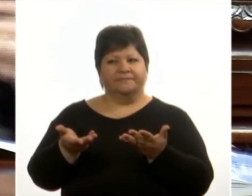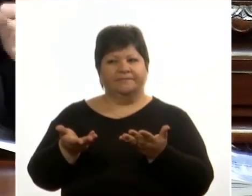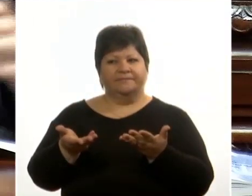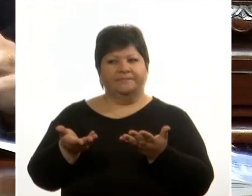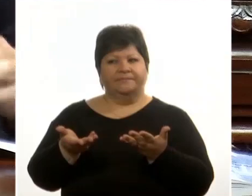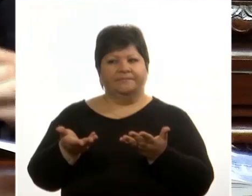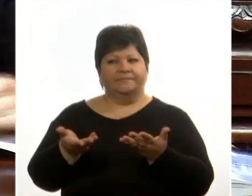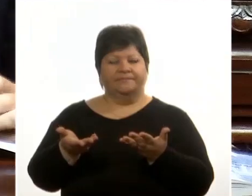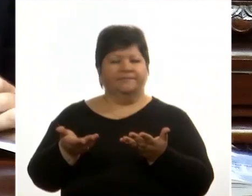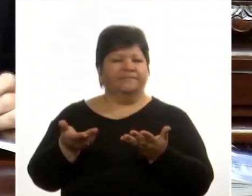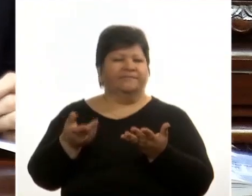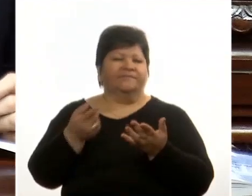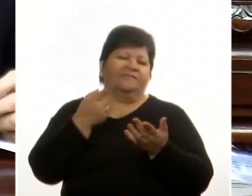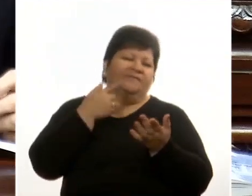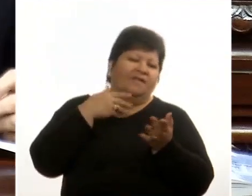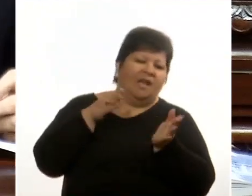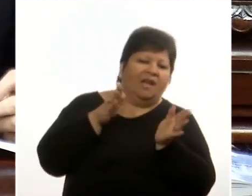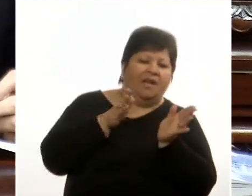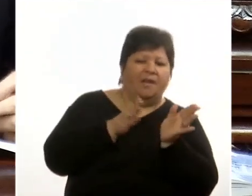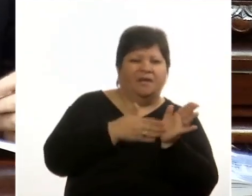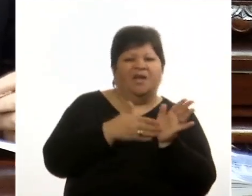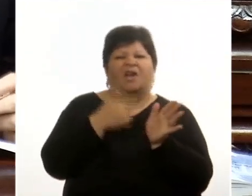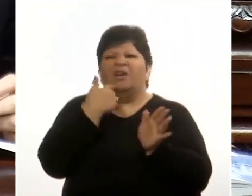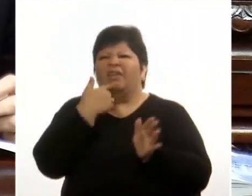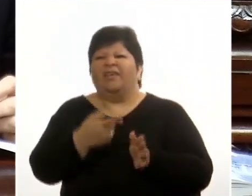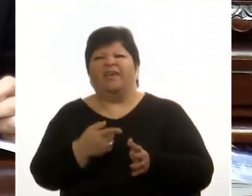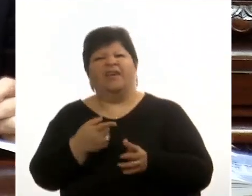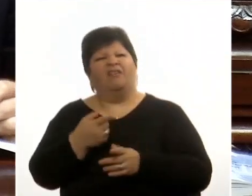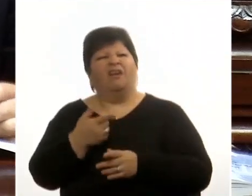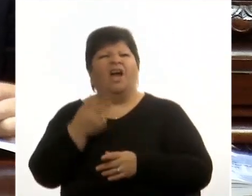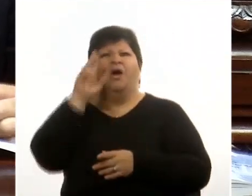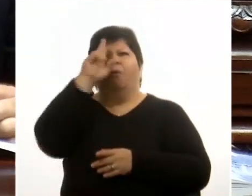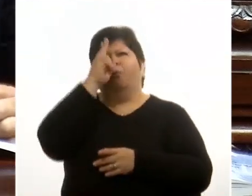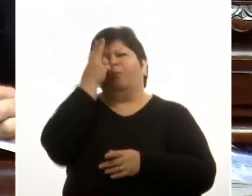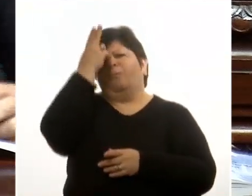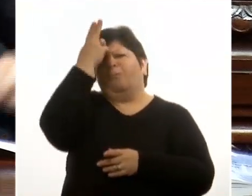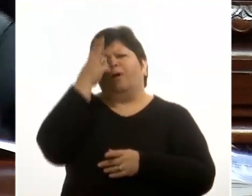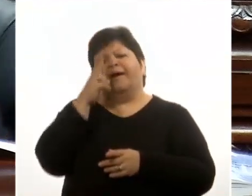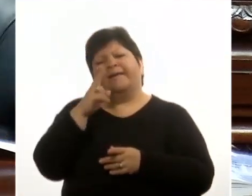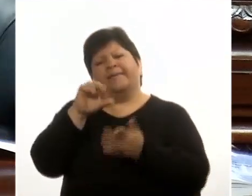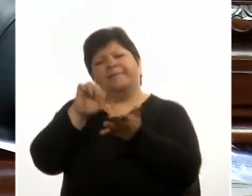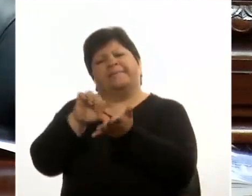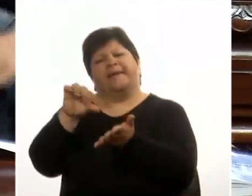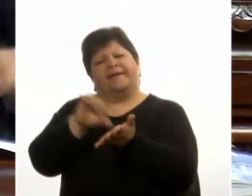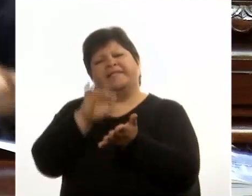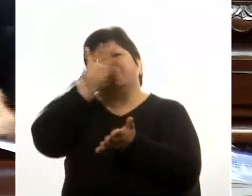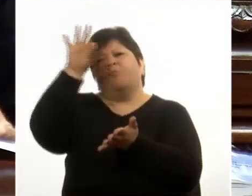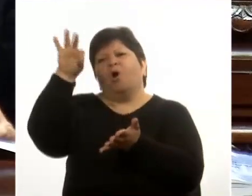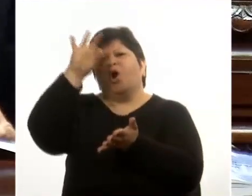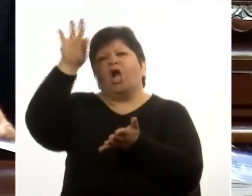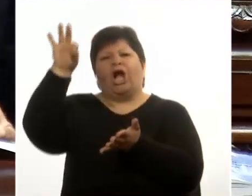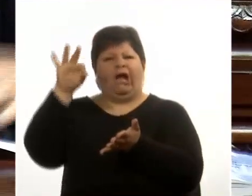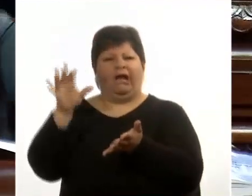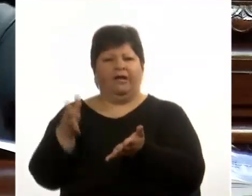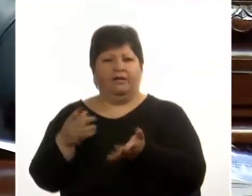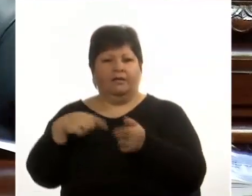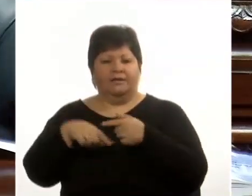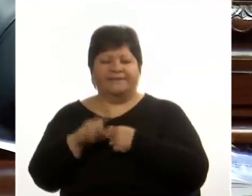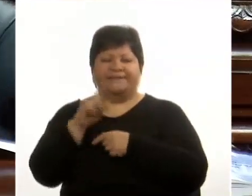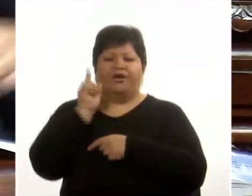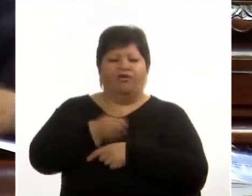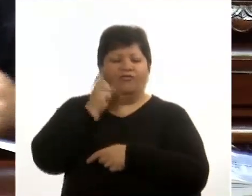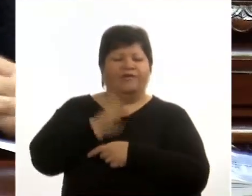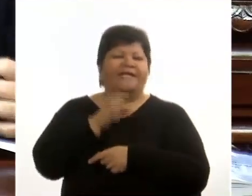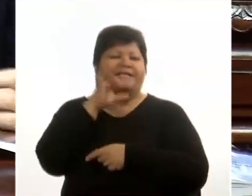Nos han marcado Uruguay como país con mosca. Nos obligan a viajar a la fruta a cero grado. Chile